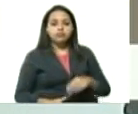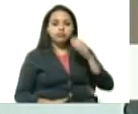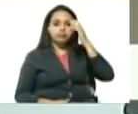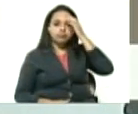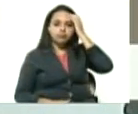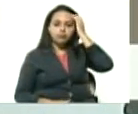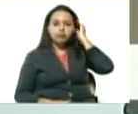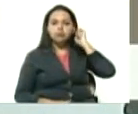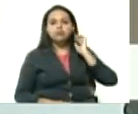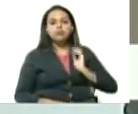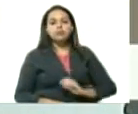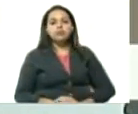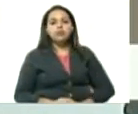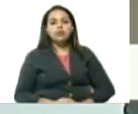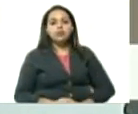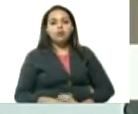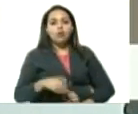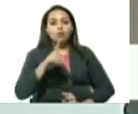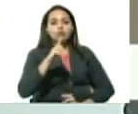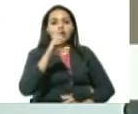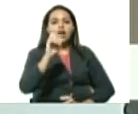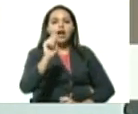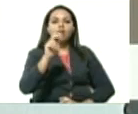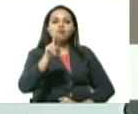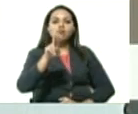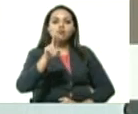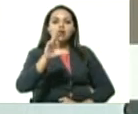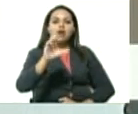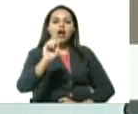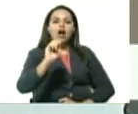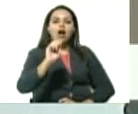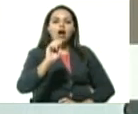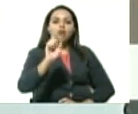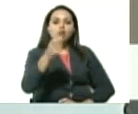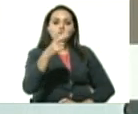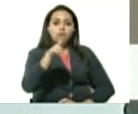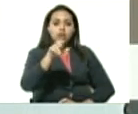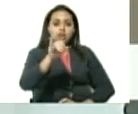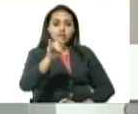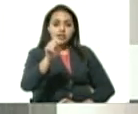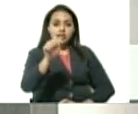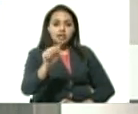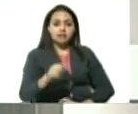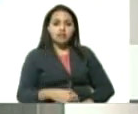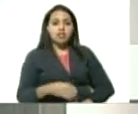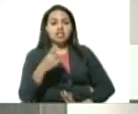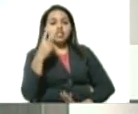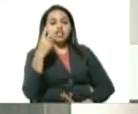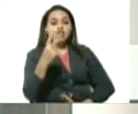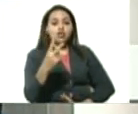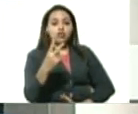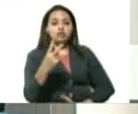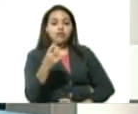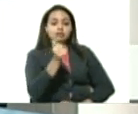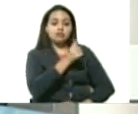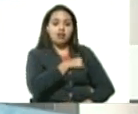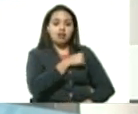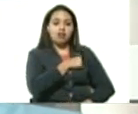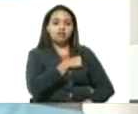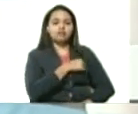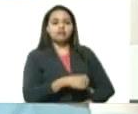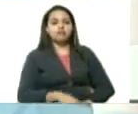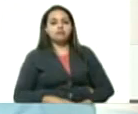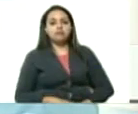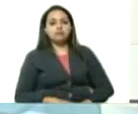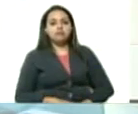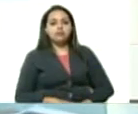Caucahuita y dos casos en el municipio Chacao uno de ellos un médico de una clínica privada bueno también